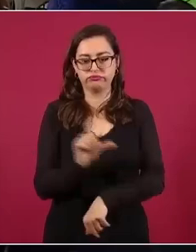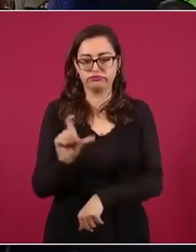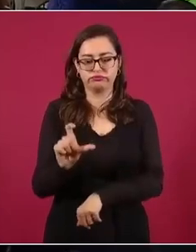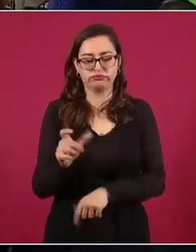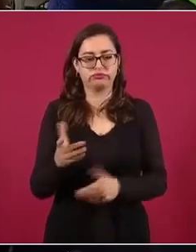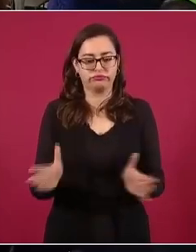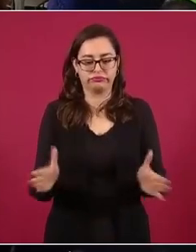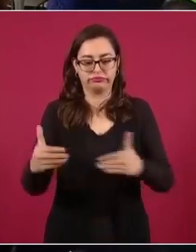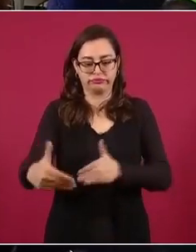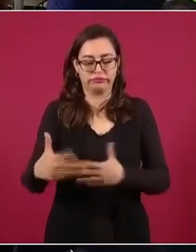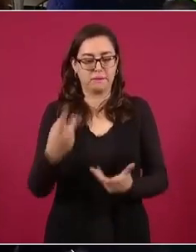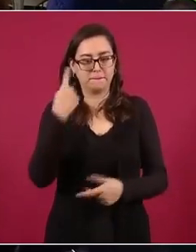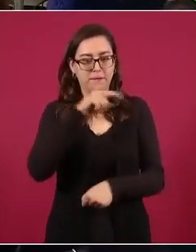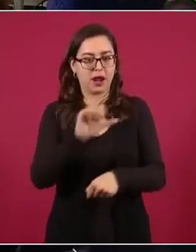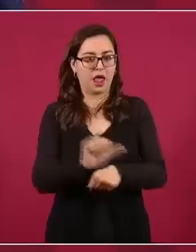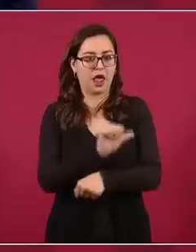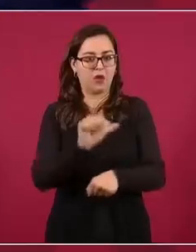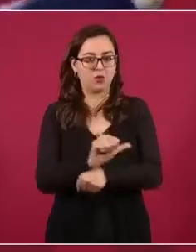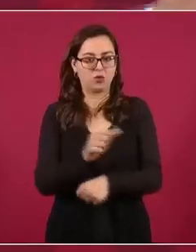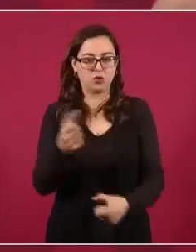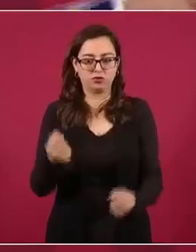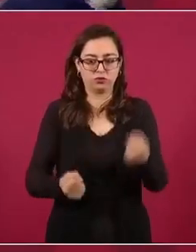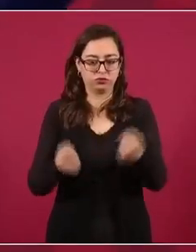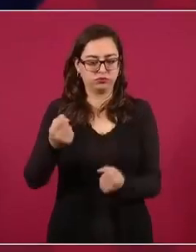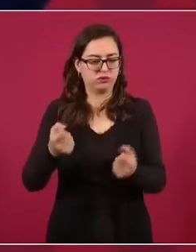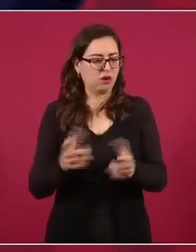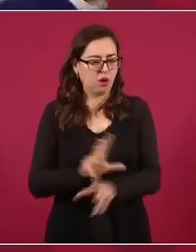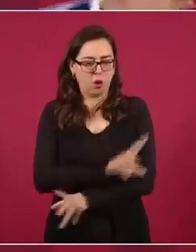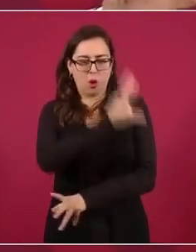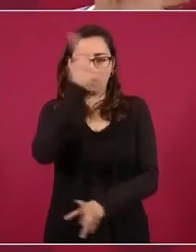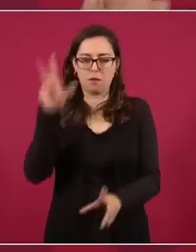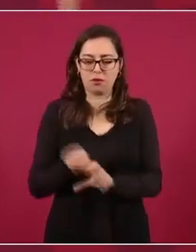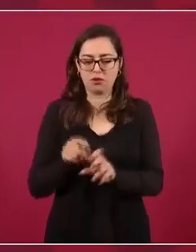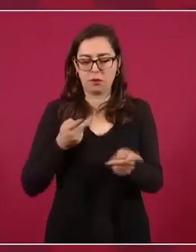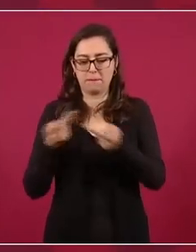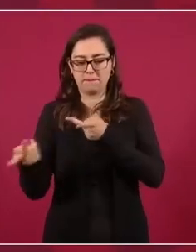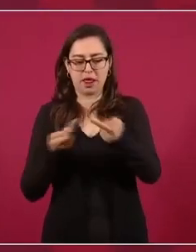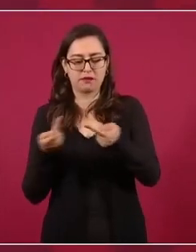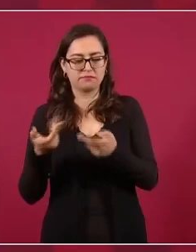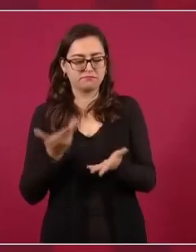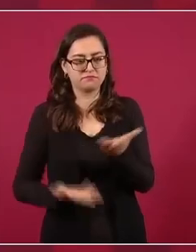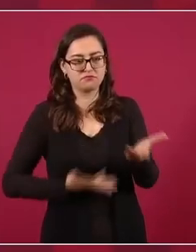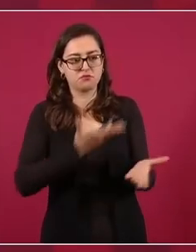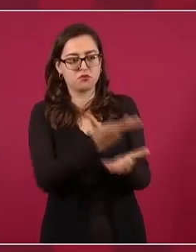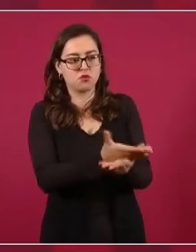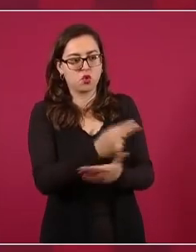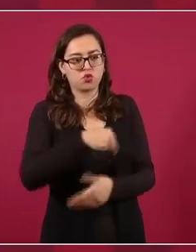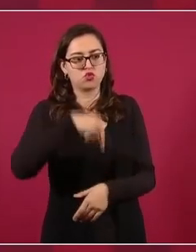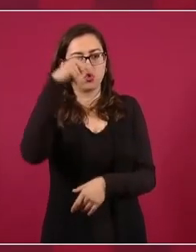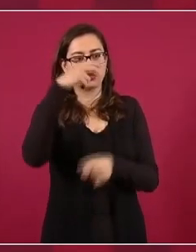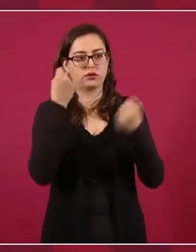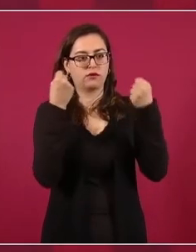carros eléctricos, o sea, todo un plan para el norte y